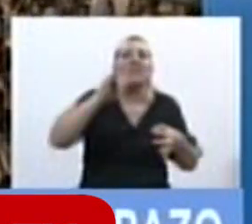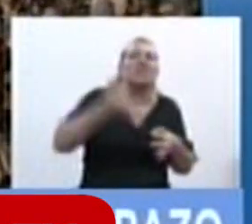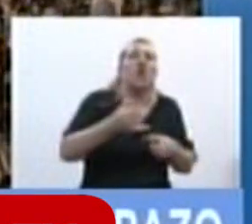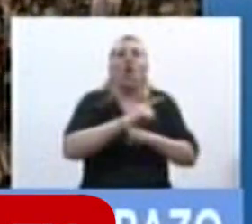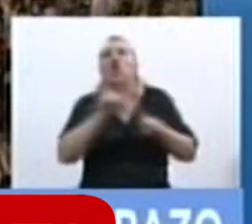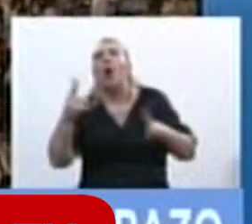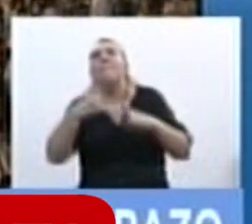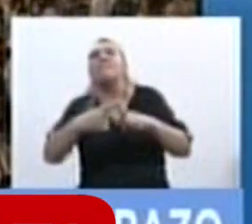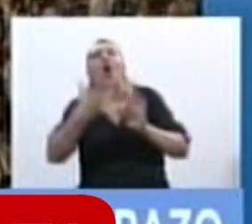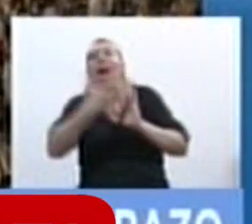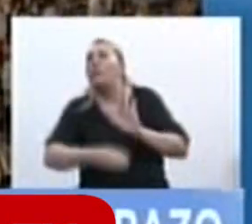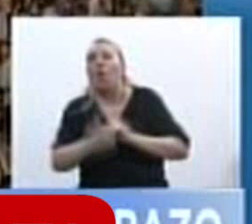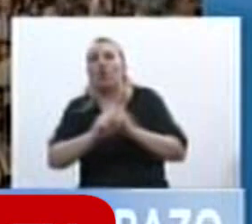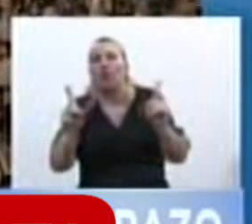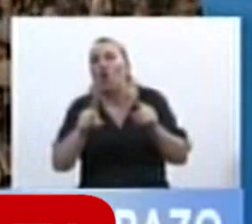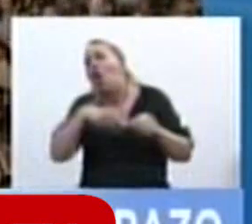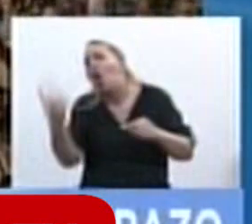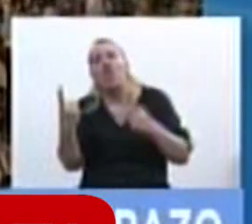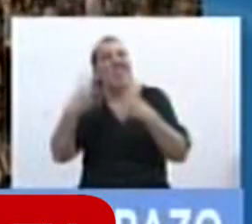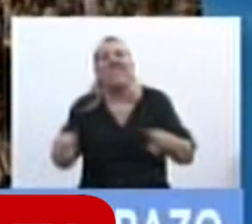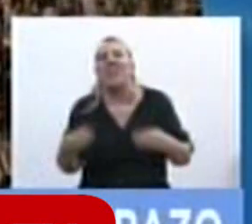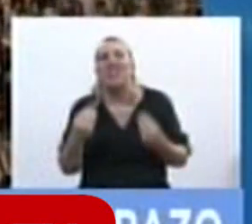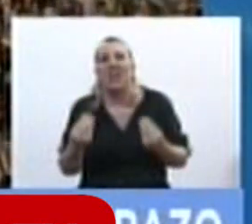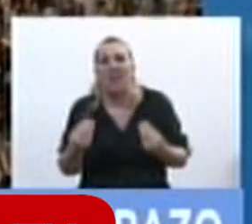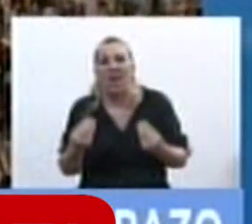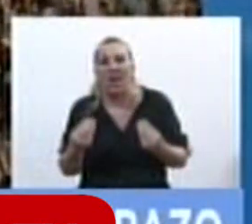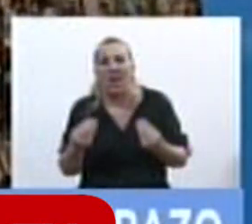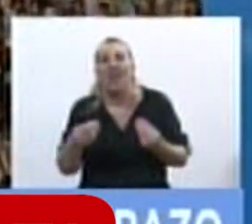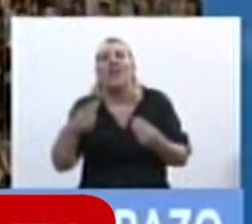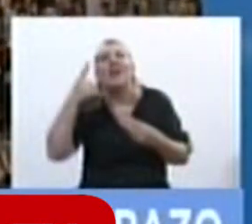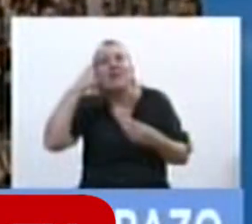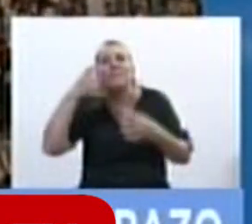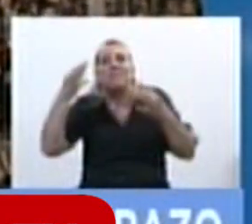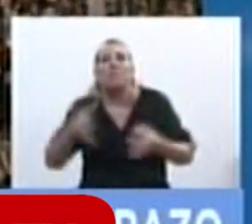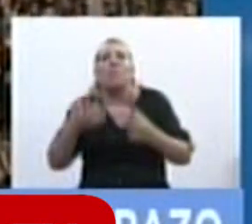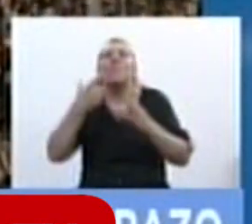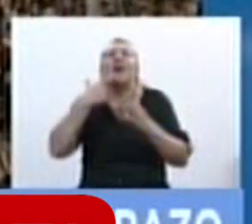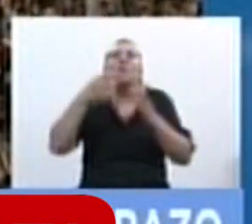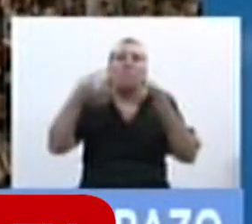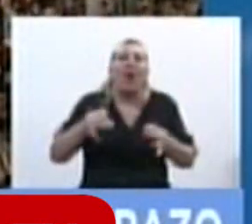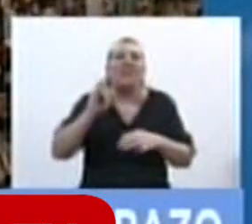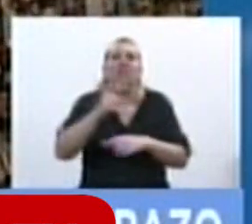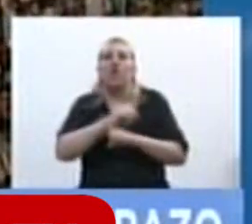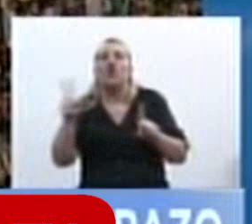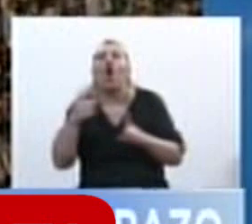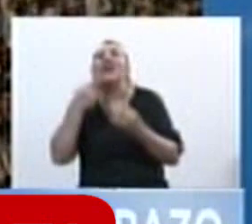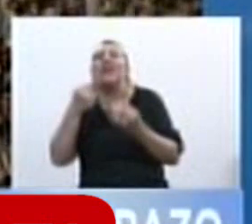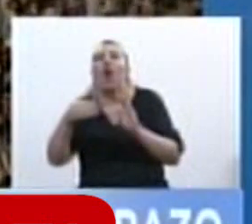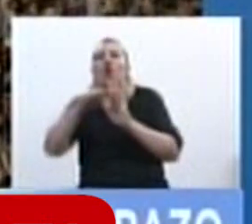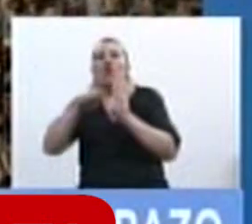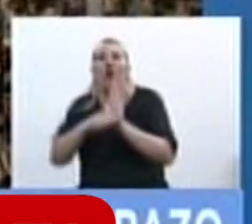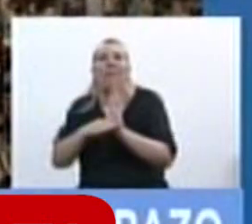del aborto sino aquella totalmente distinta de la licitud moral o no de la norma penal